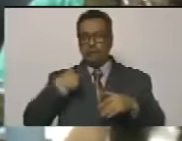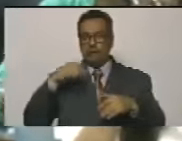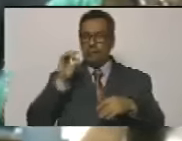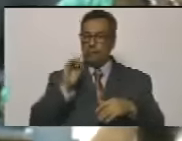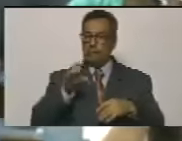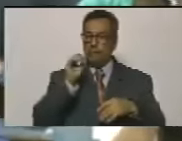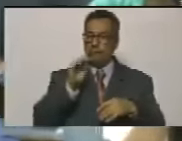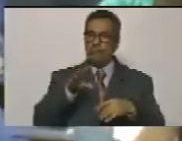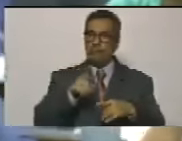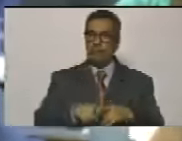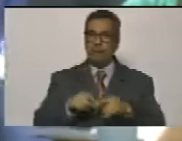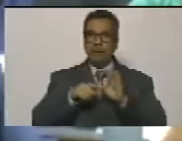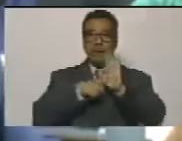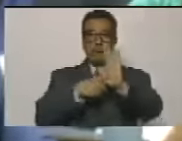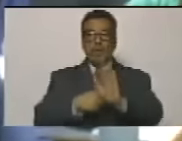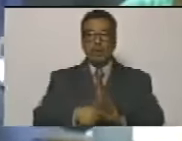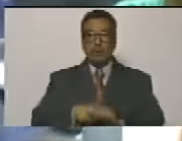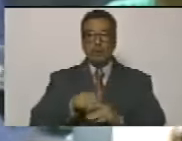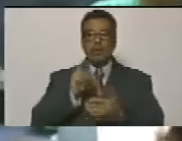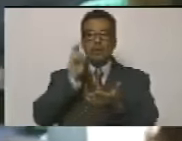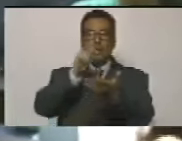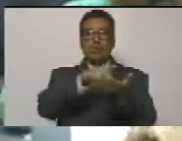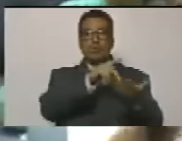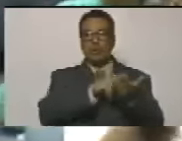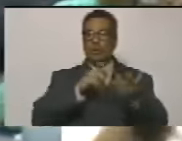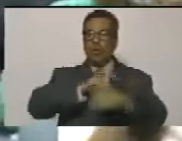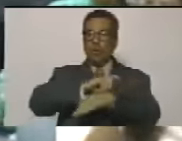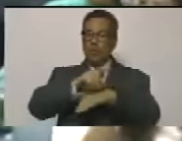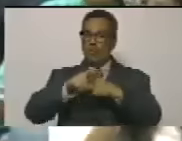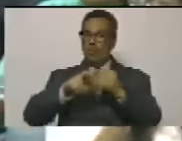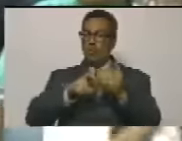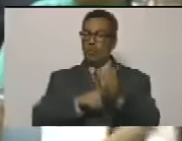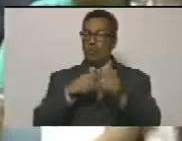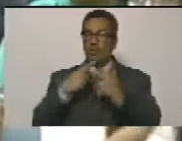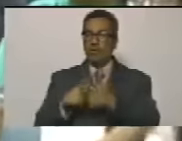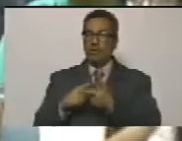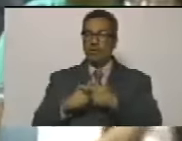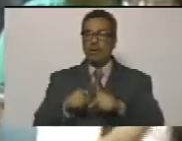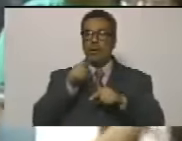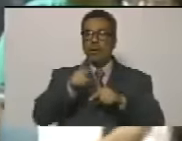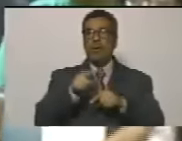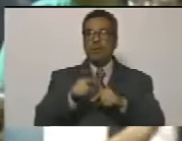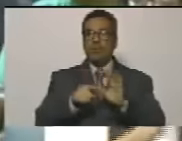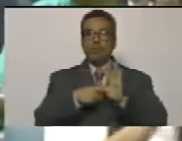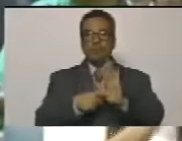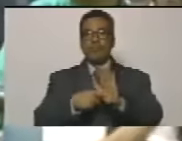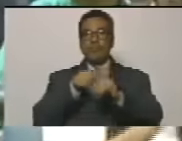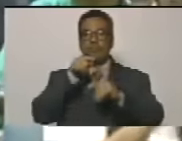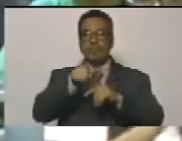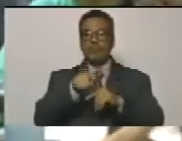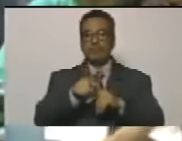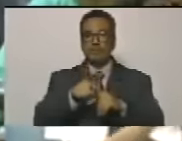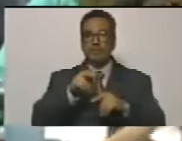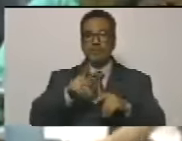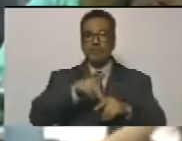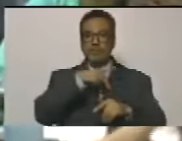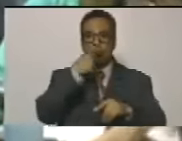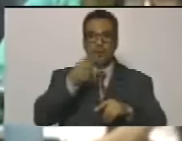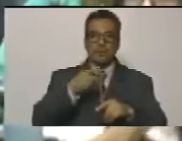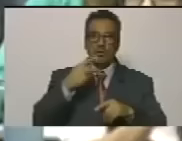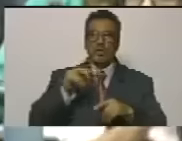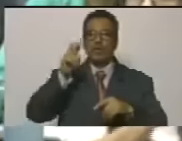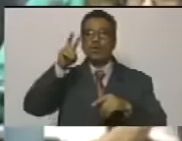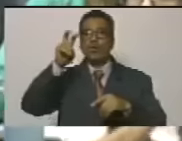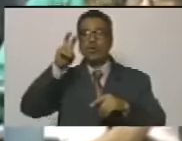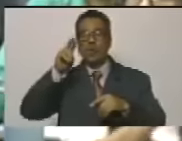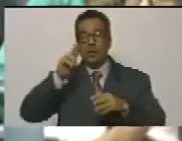el modelo de participación totalmente distinto protagónico popular un nuevo